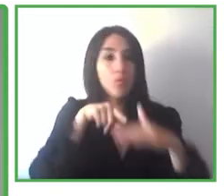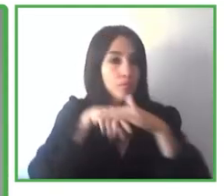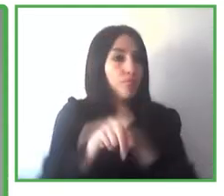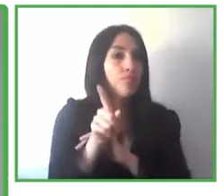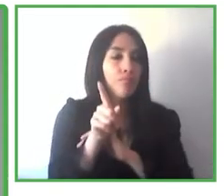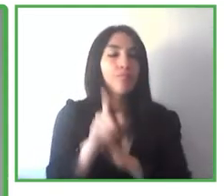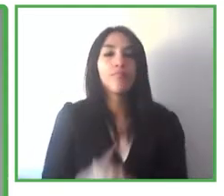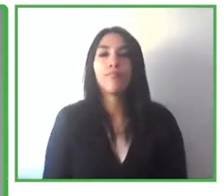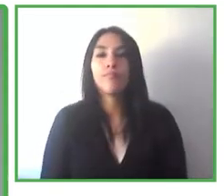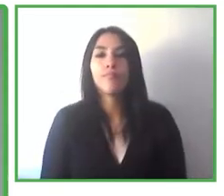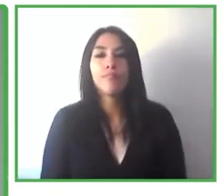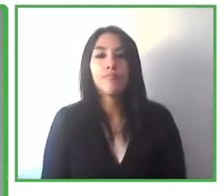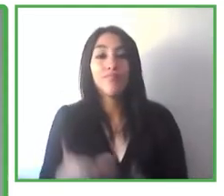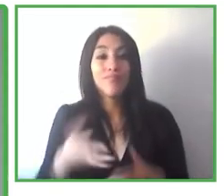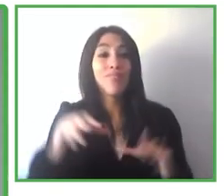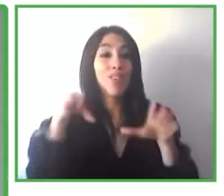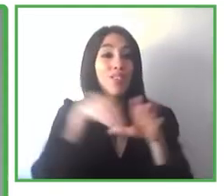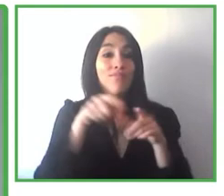estos avances